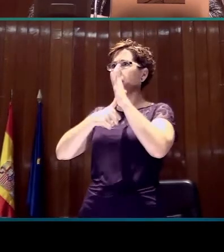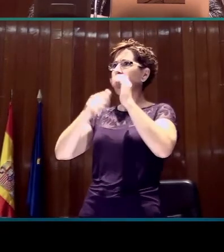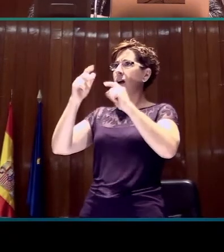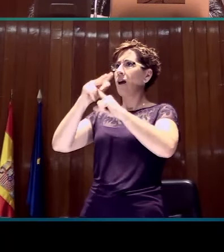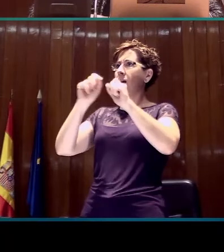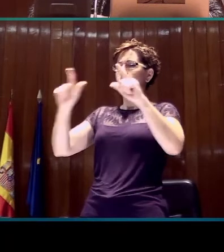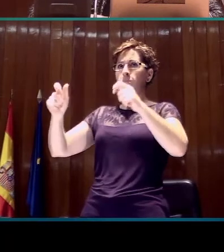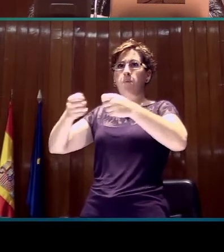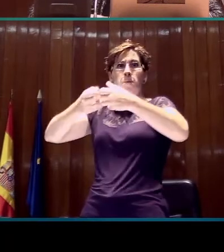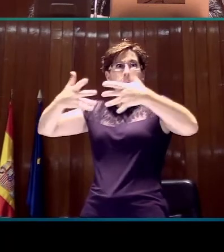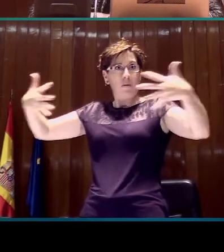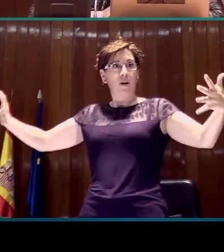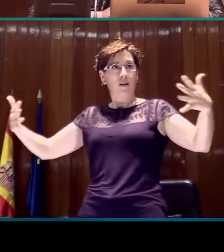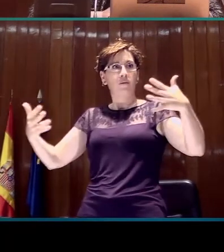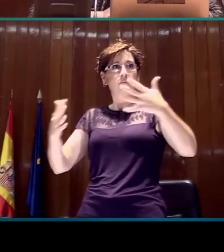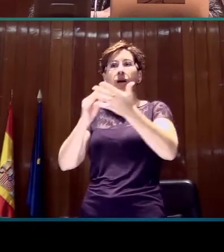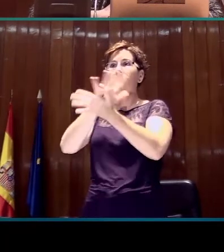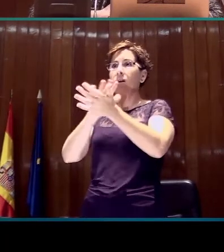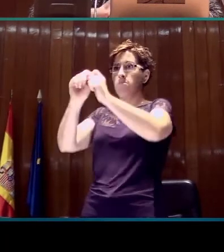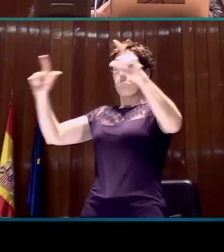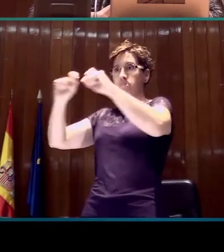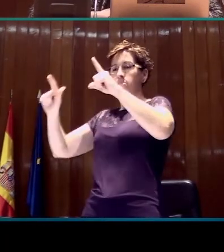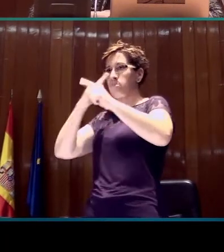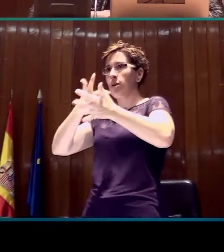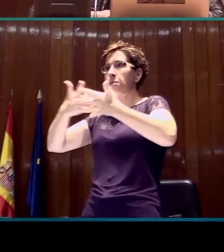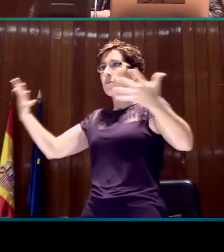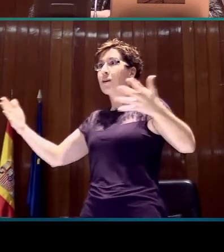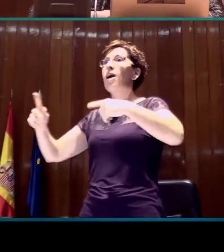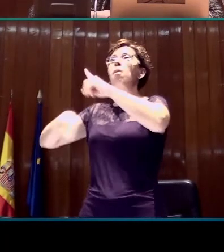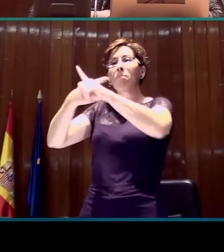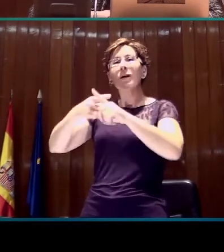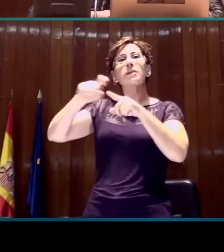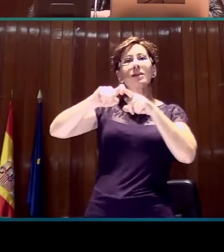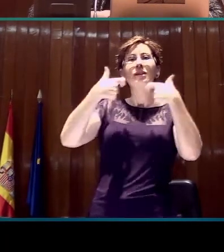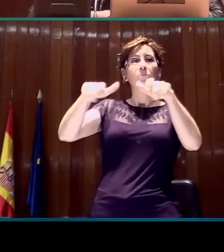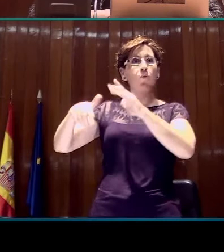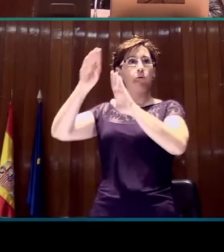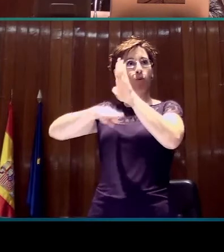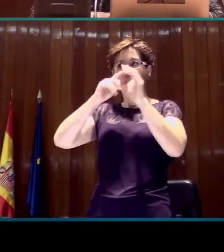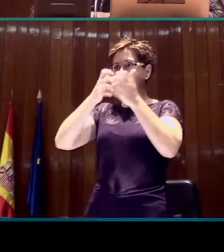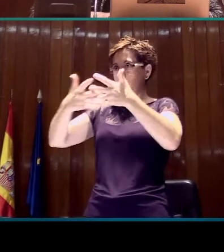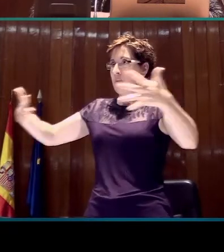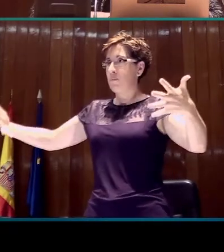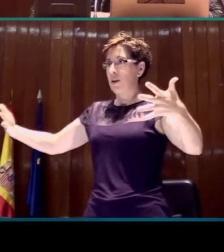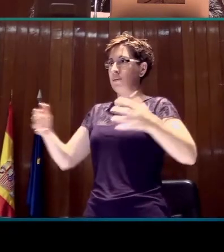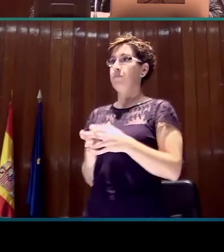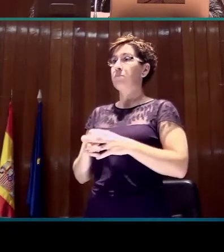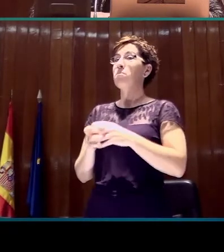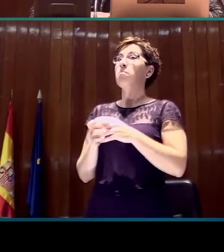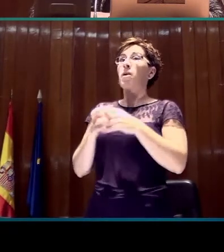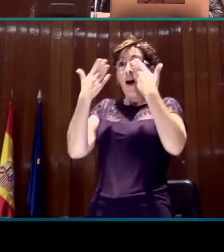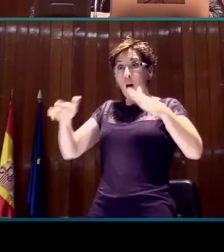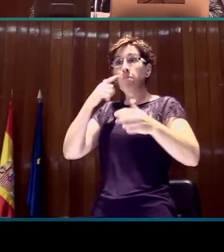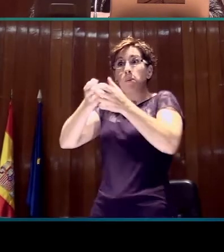signos, en consecuencia también han sido los espacios en televisión los que se han aumentado que cuentan con interpretación. Sin embargo, hay canales que todavía no han